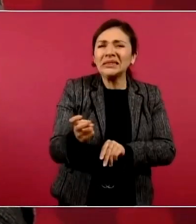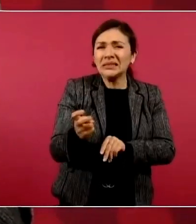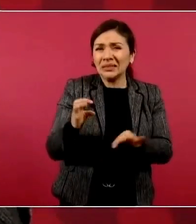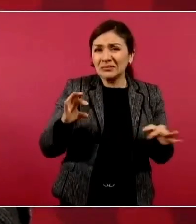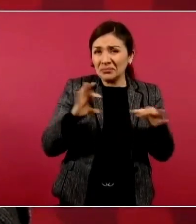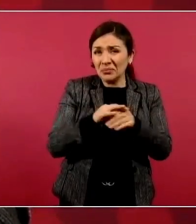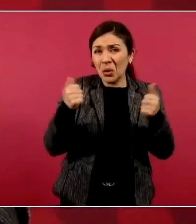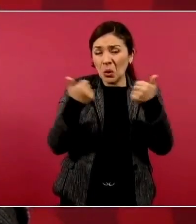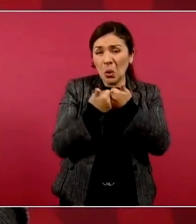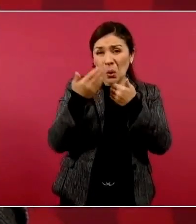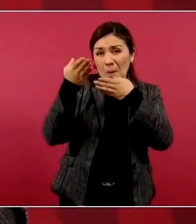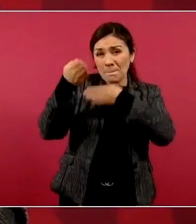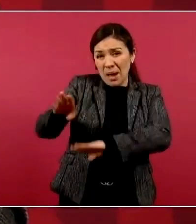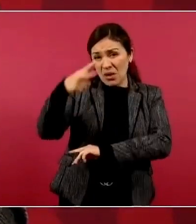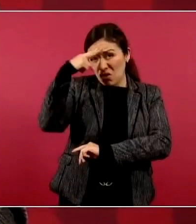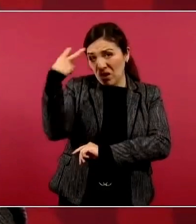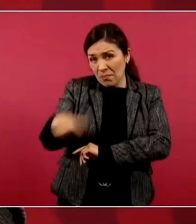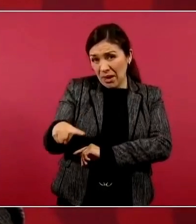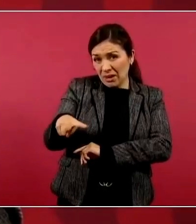relación al Banco de México.